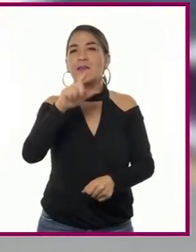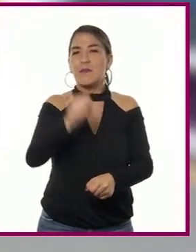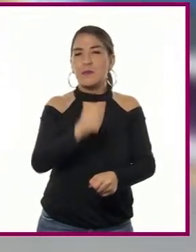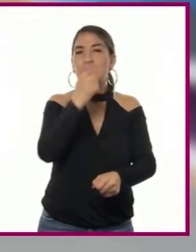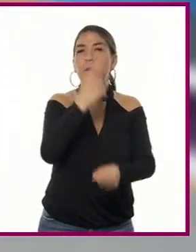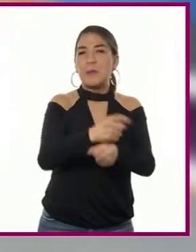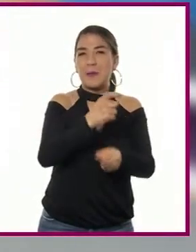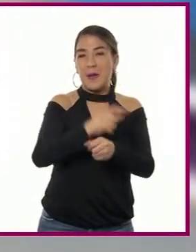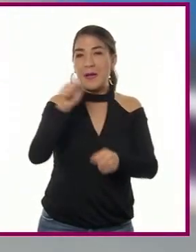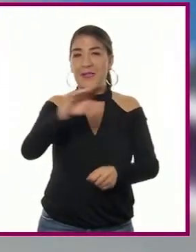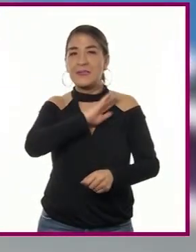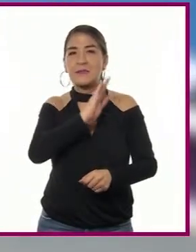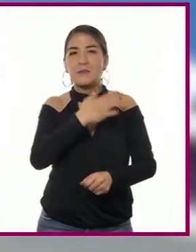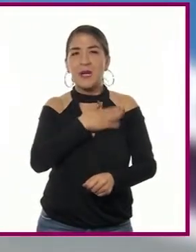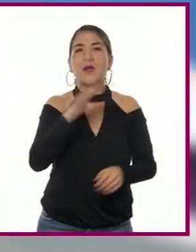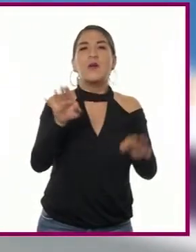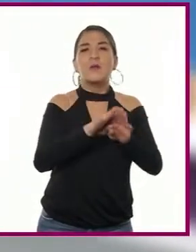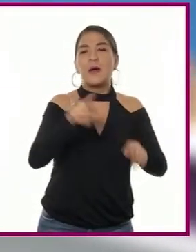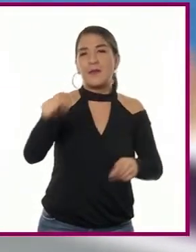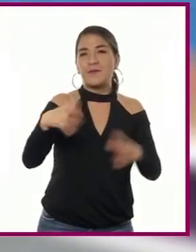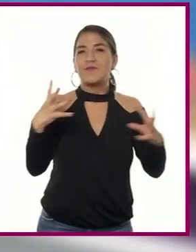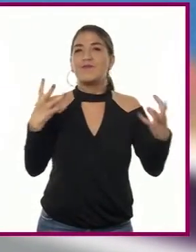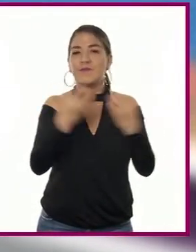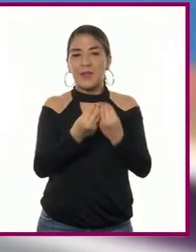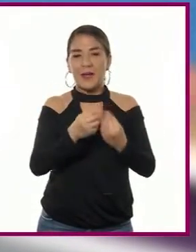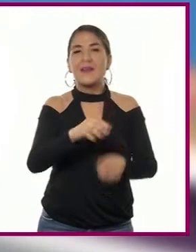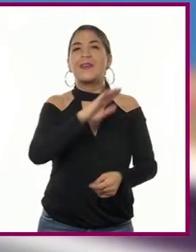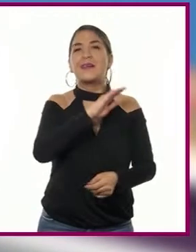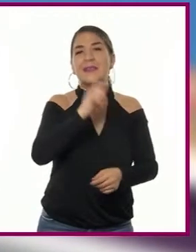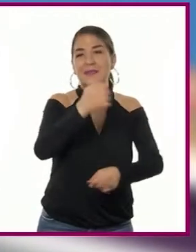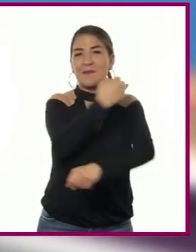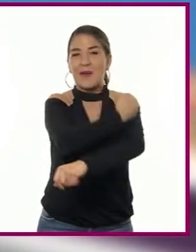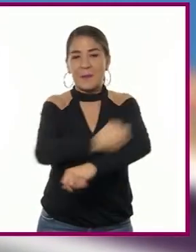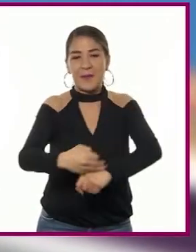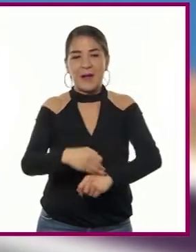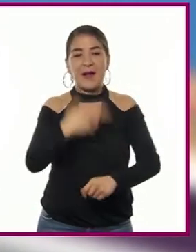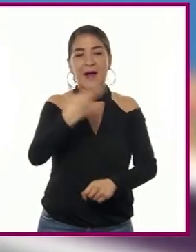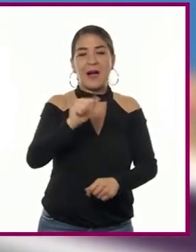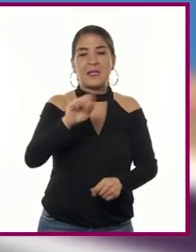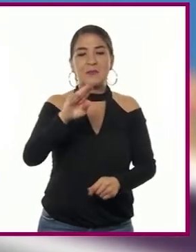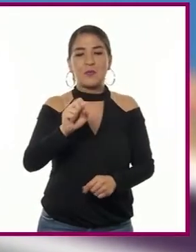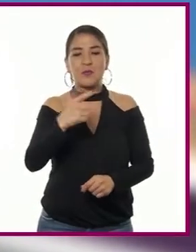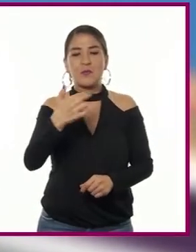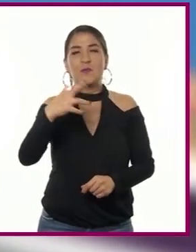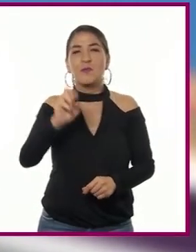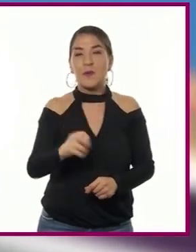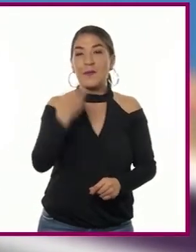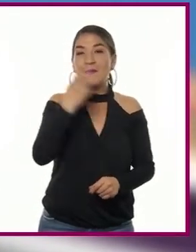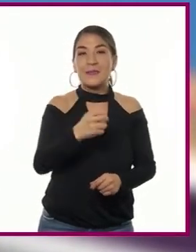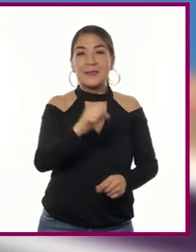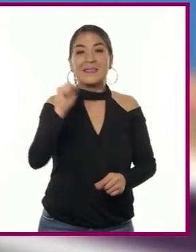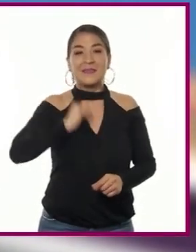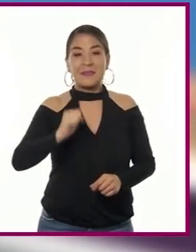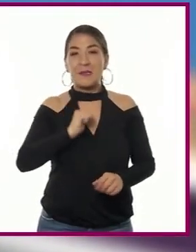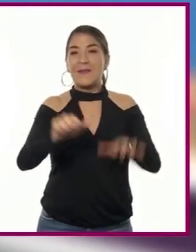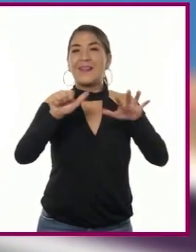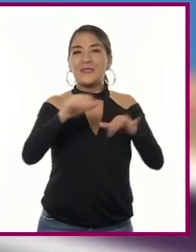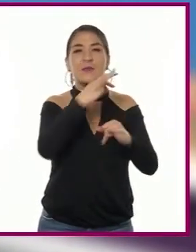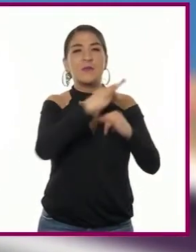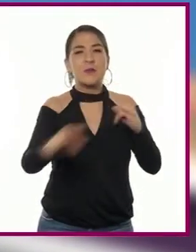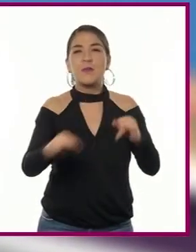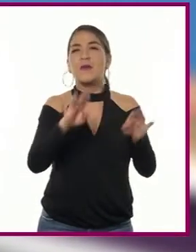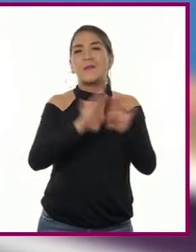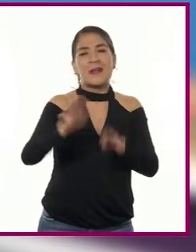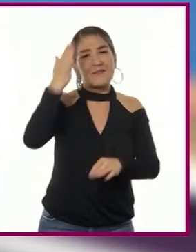monarcas españoles habían sido miembros de la familia de los Habsburgo, quienes para finales del siglo XVI dominaban un enorme